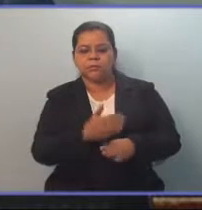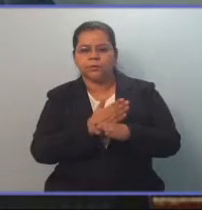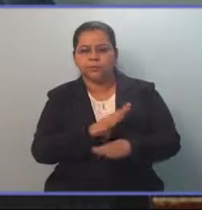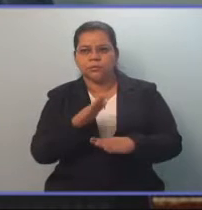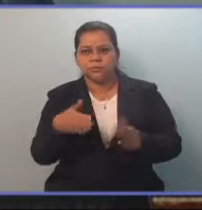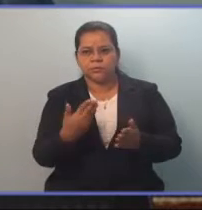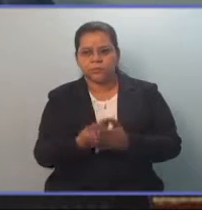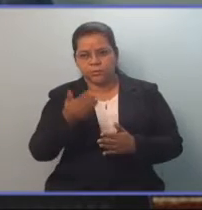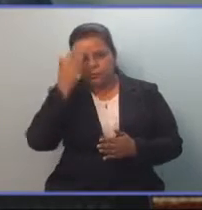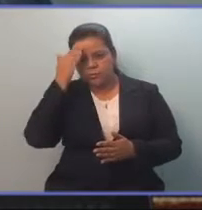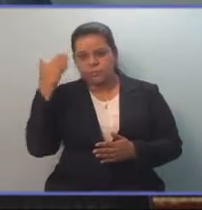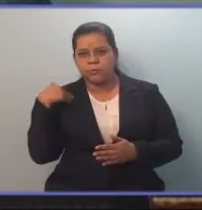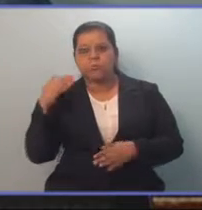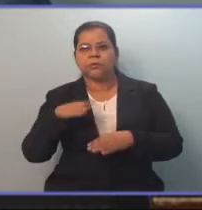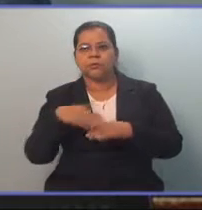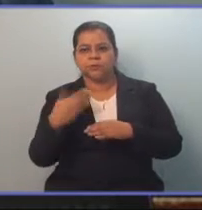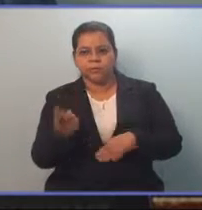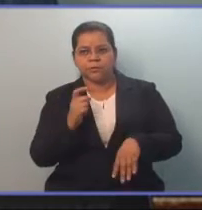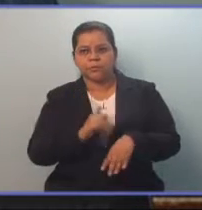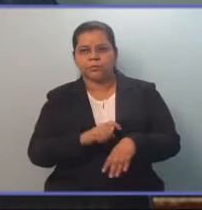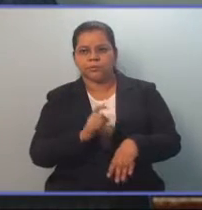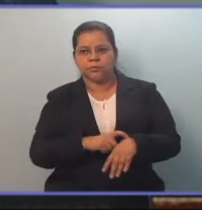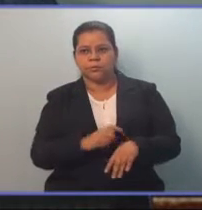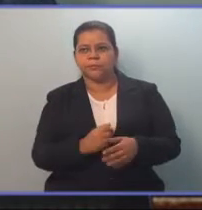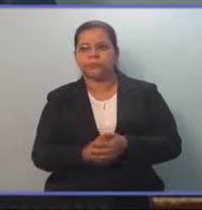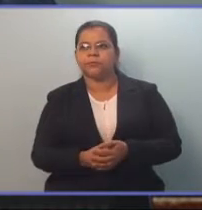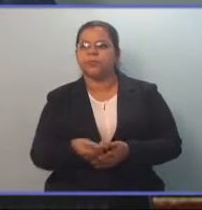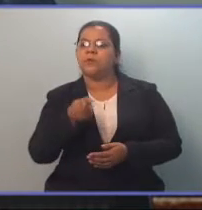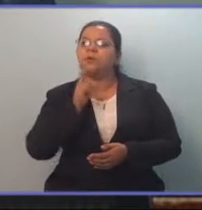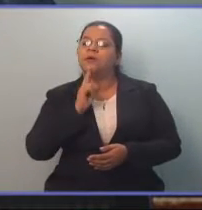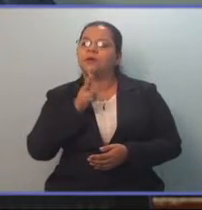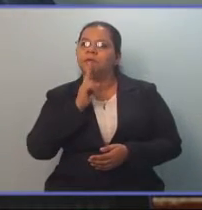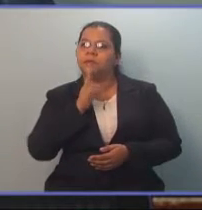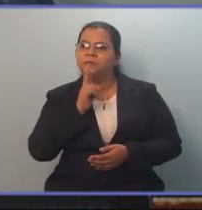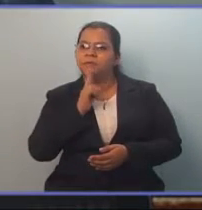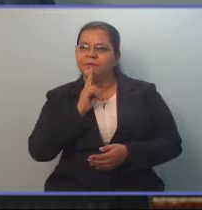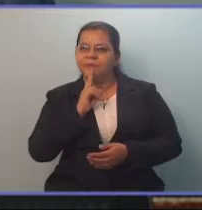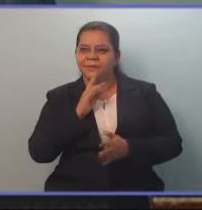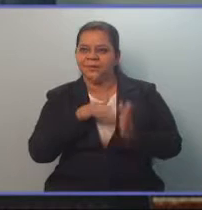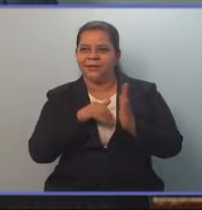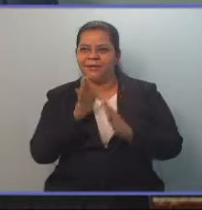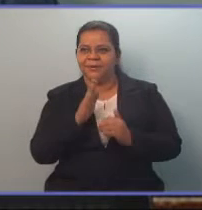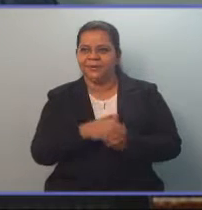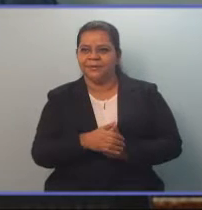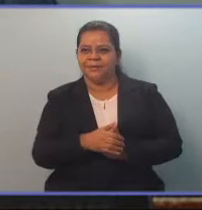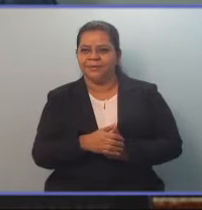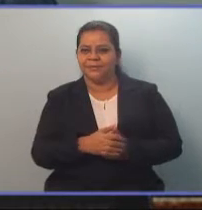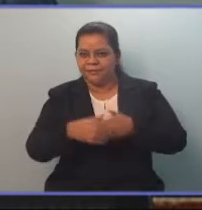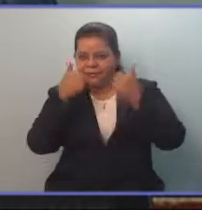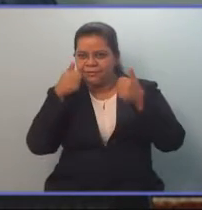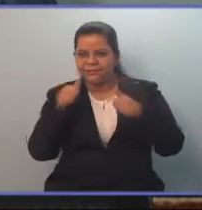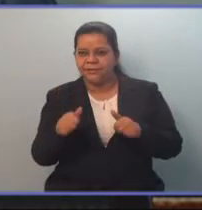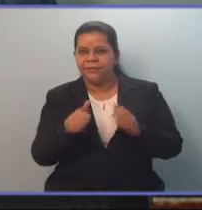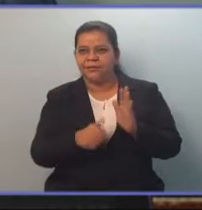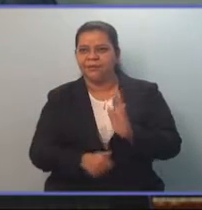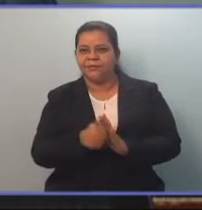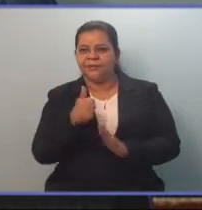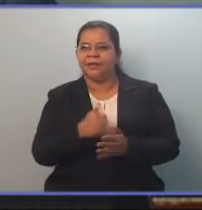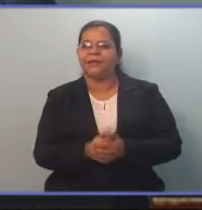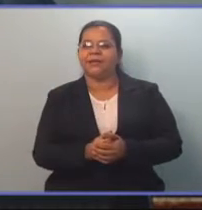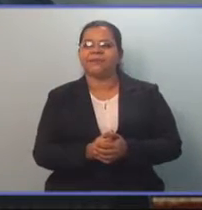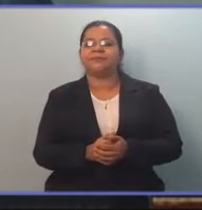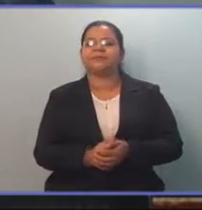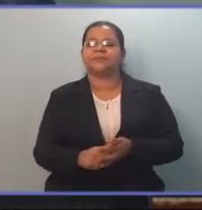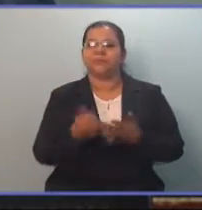de las mujeres después del periodo de embarazo, en Honduras, por ejemplo, son tres meses, en República Dominicana